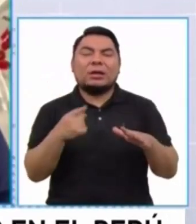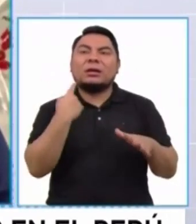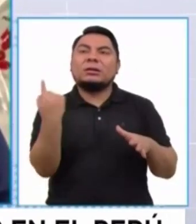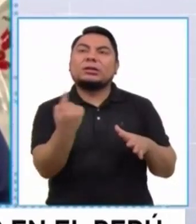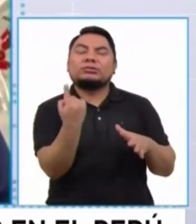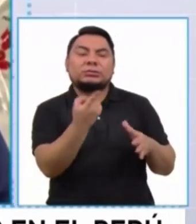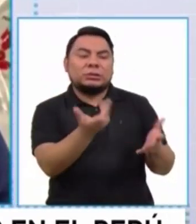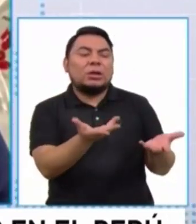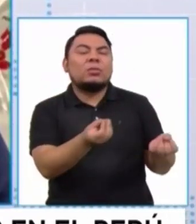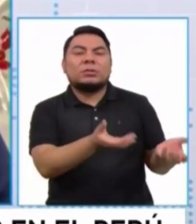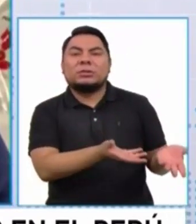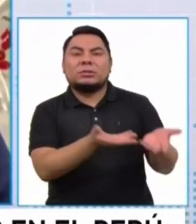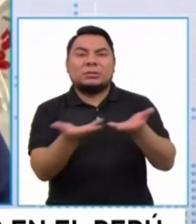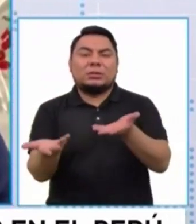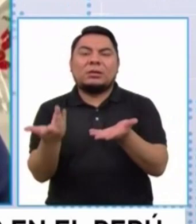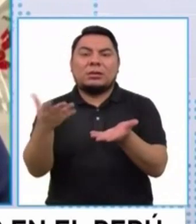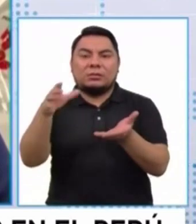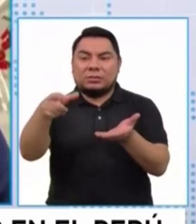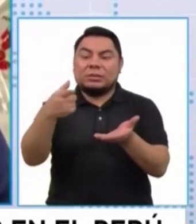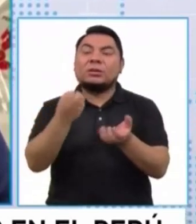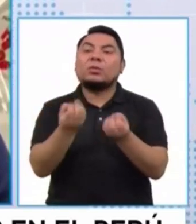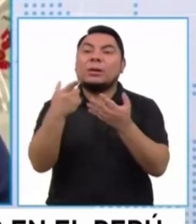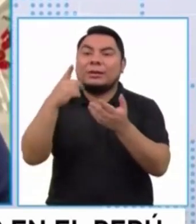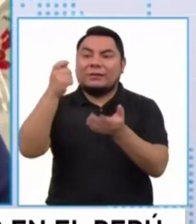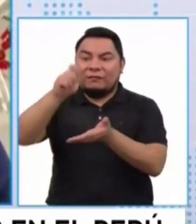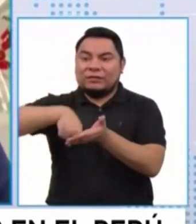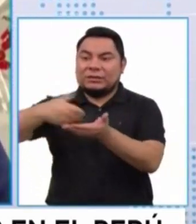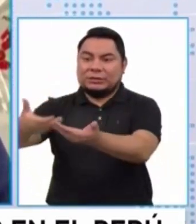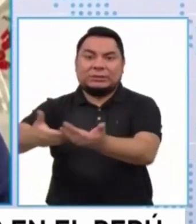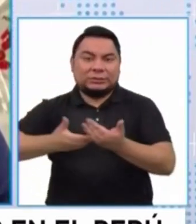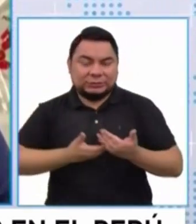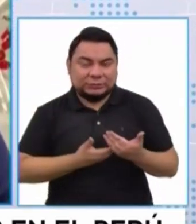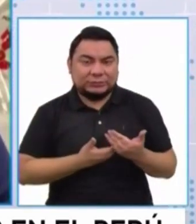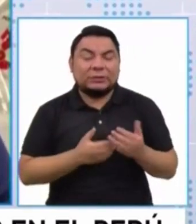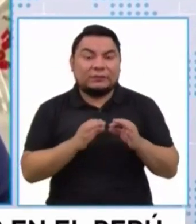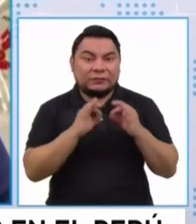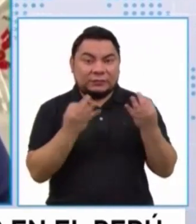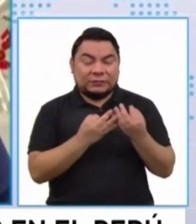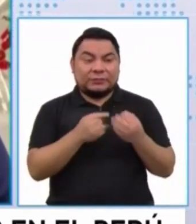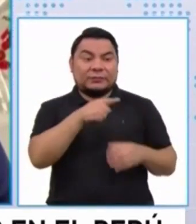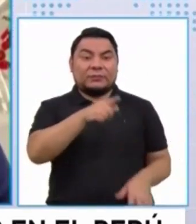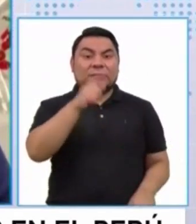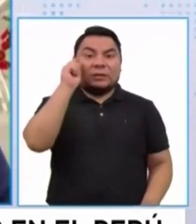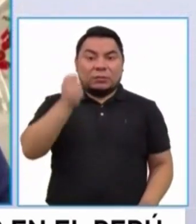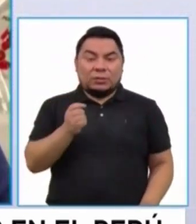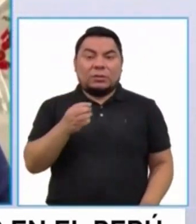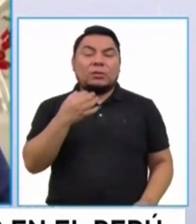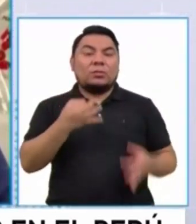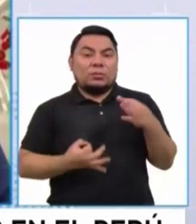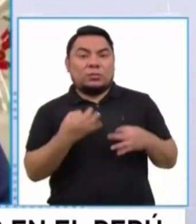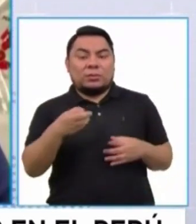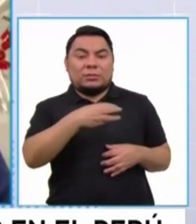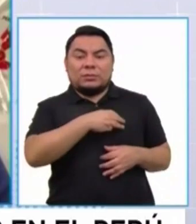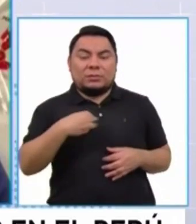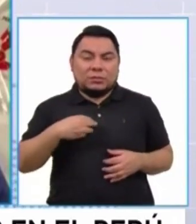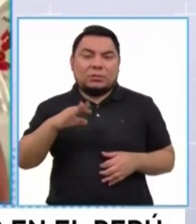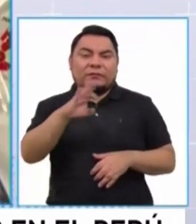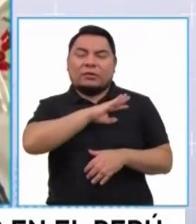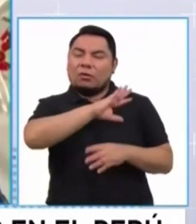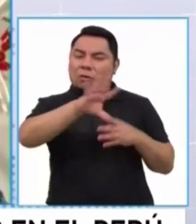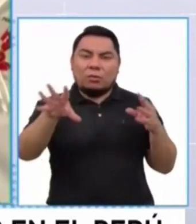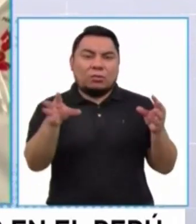del sector. Los jueces, que también el Poder Judicial, el Ministerio Público, todos,